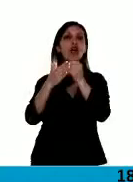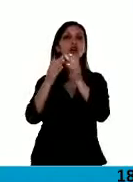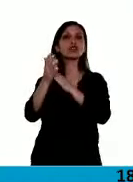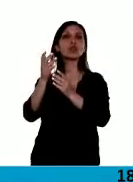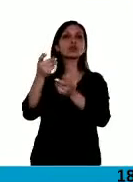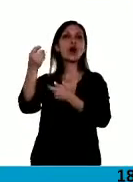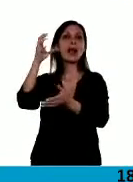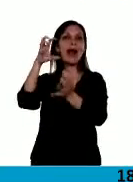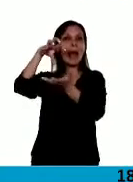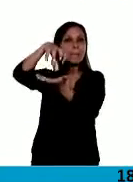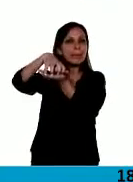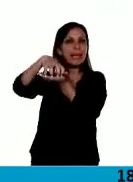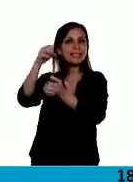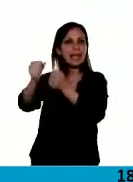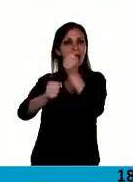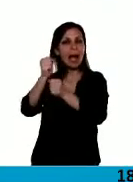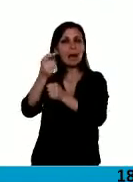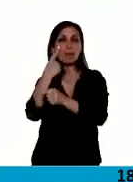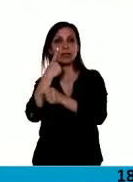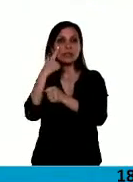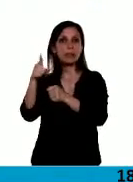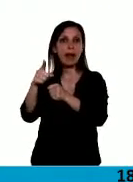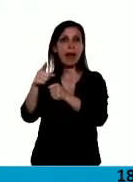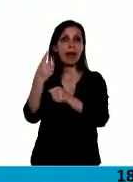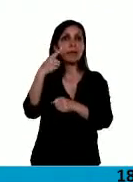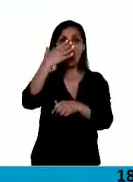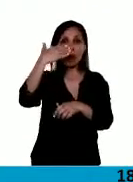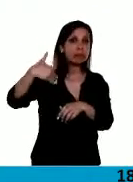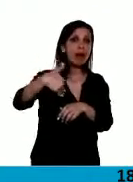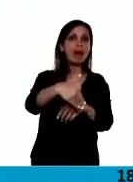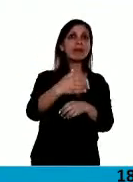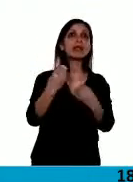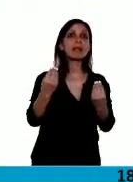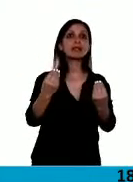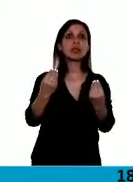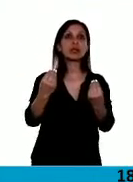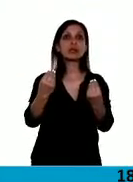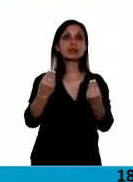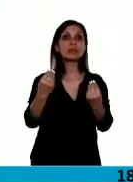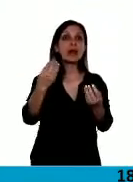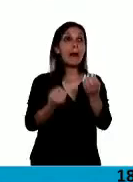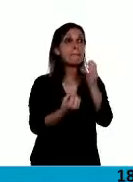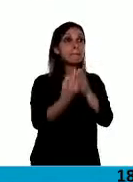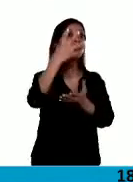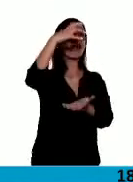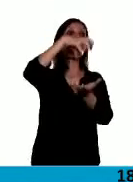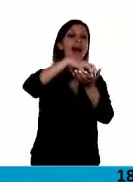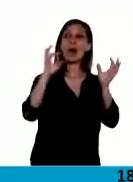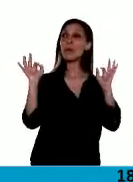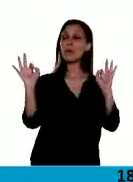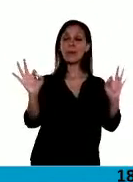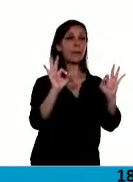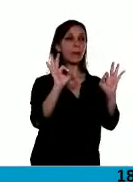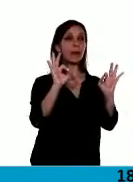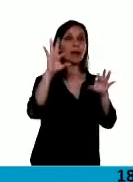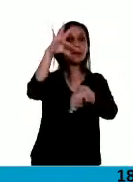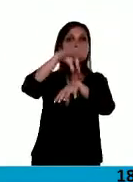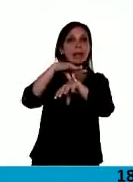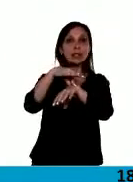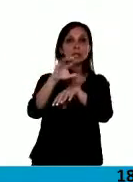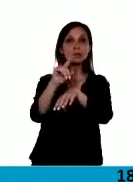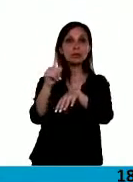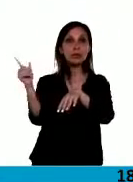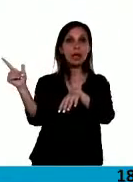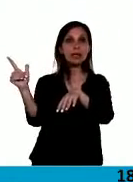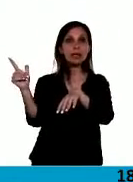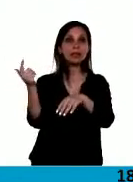con fondos municipales. ¿Y saben qué pasó, señor Presidente? No encontrábamos médicos. Porque hoy todos los que están en sus municipios, los diputados